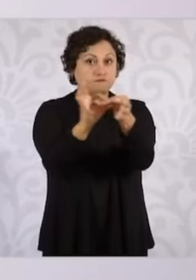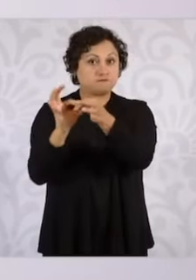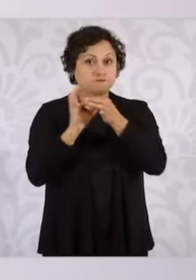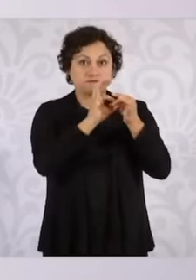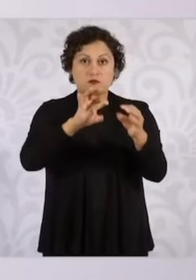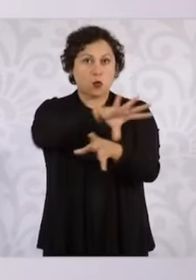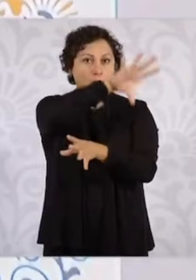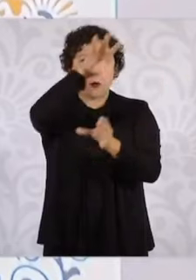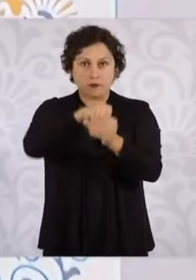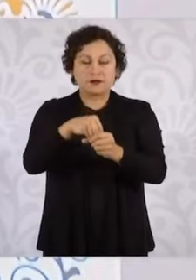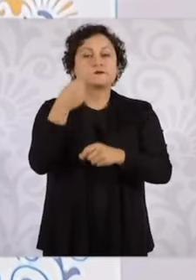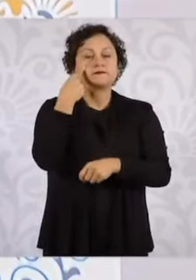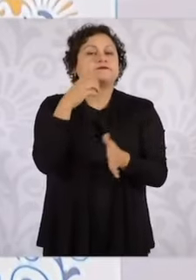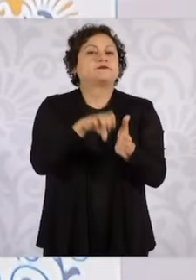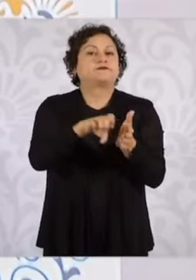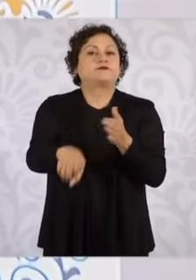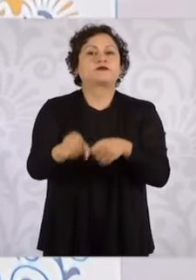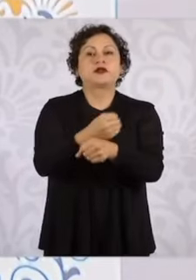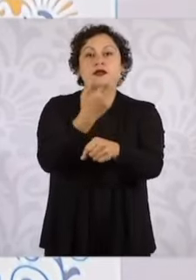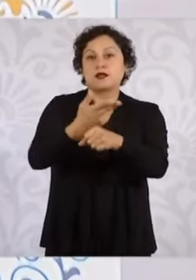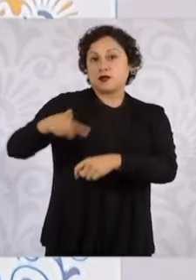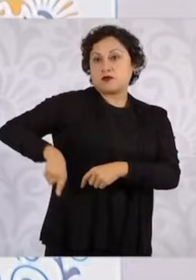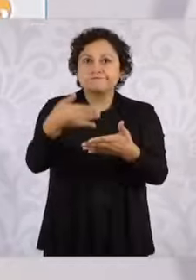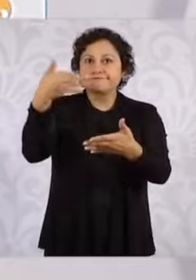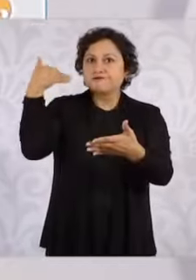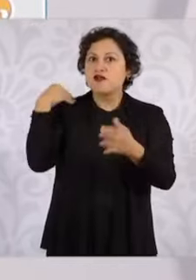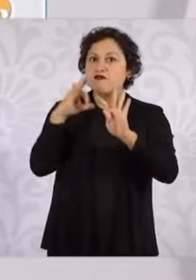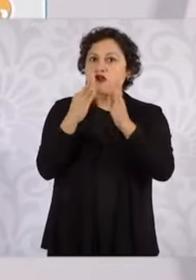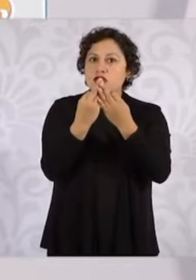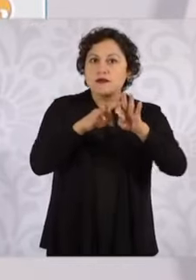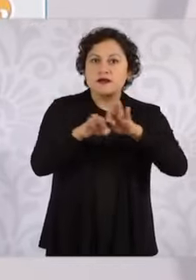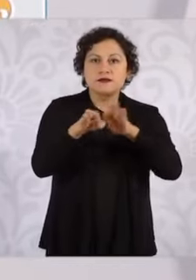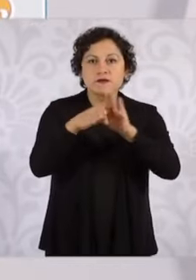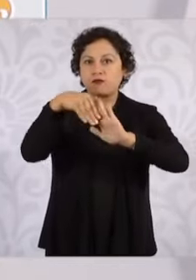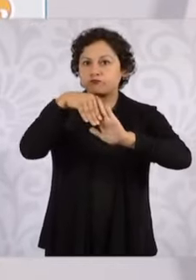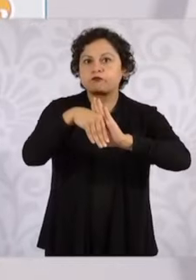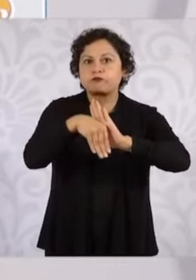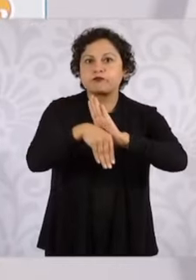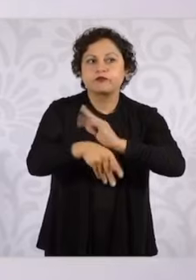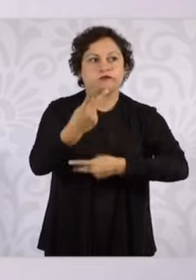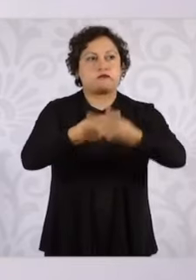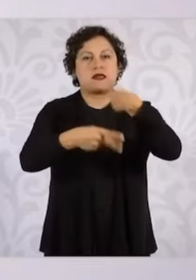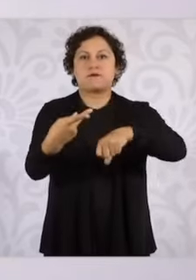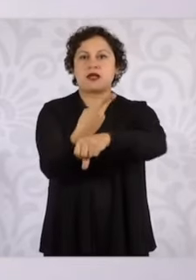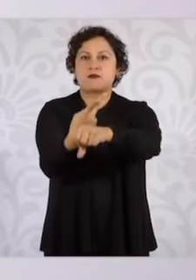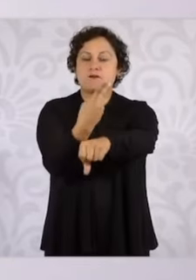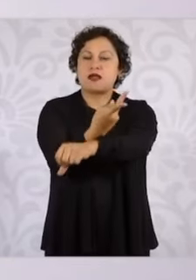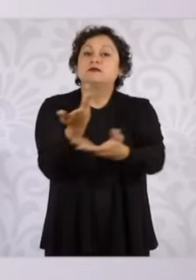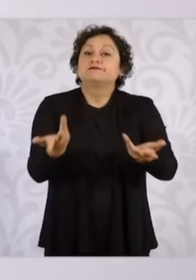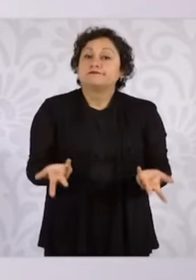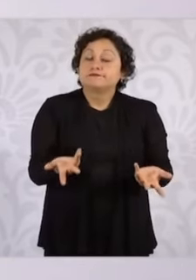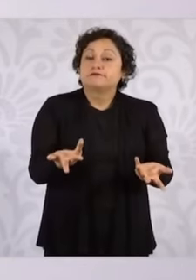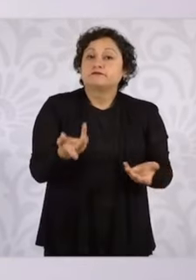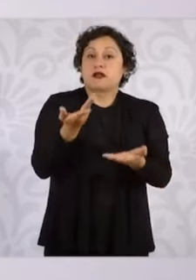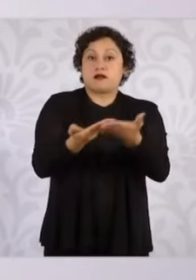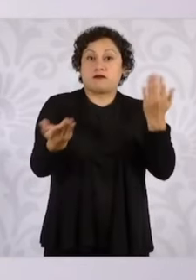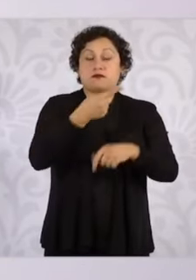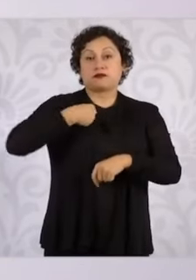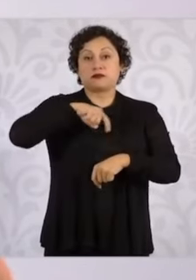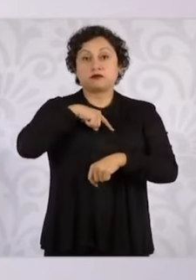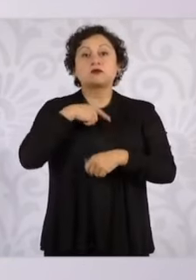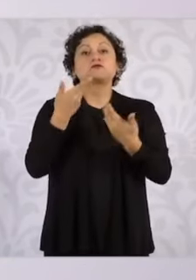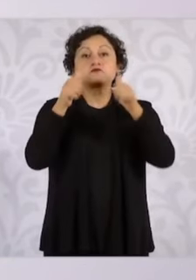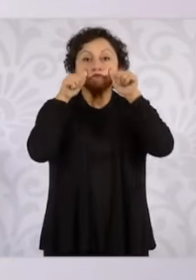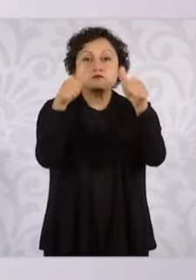Por ejemplo, la Secretaría de Gobernación nos va a ayudar en Guanajuato. Entonces, ¿qué vamos a hacer? Vamos a apoyar.